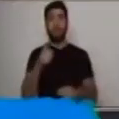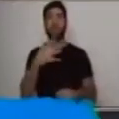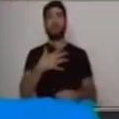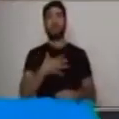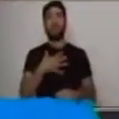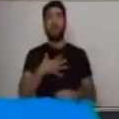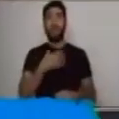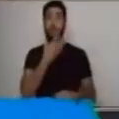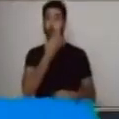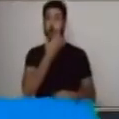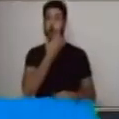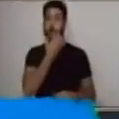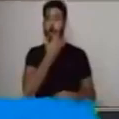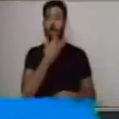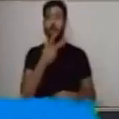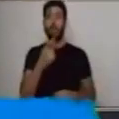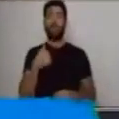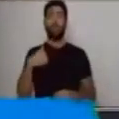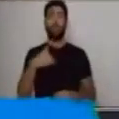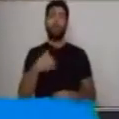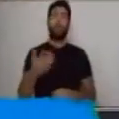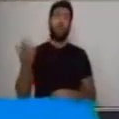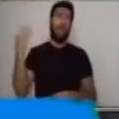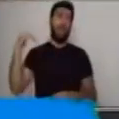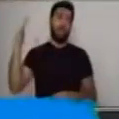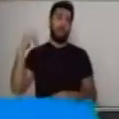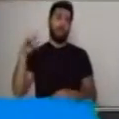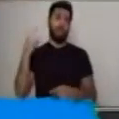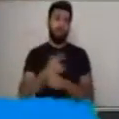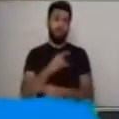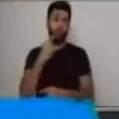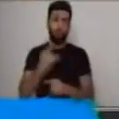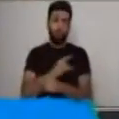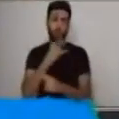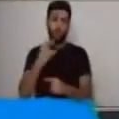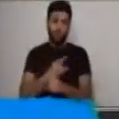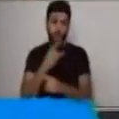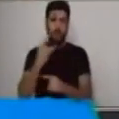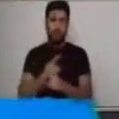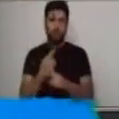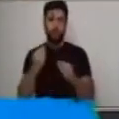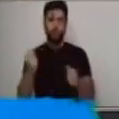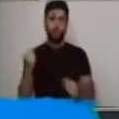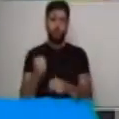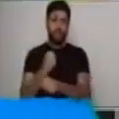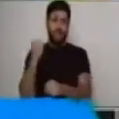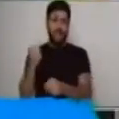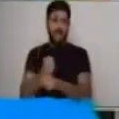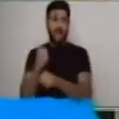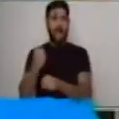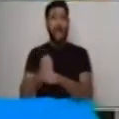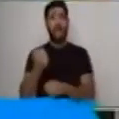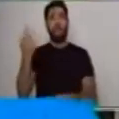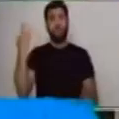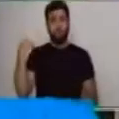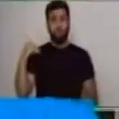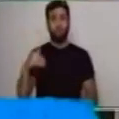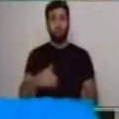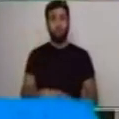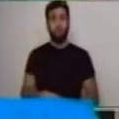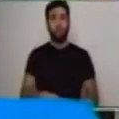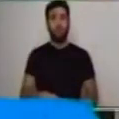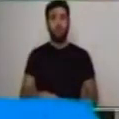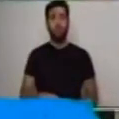técnica que se ha utilizado desde hace muchos años. Y es previa a pasar ya